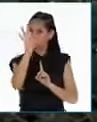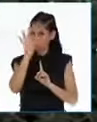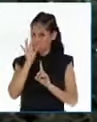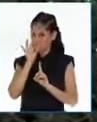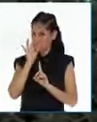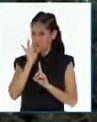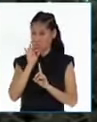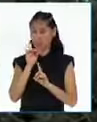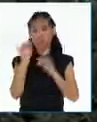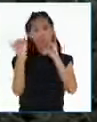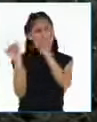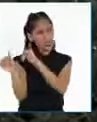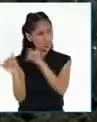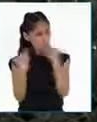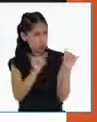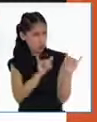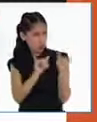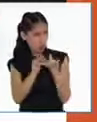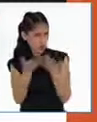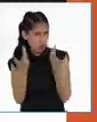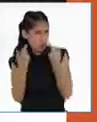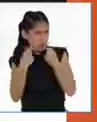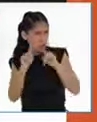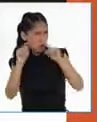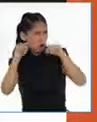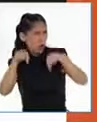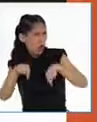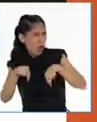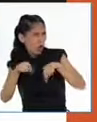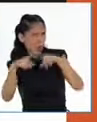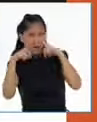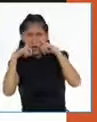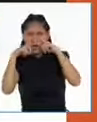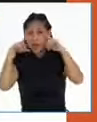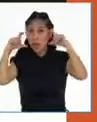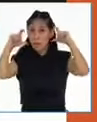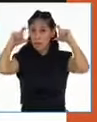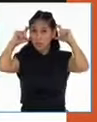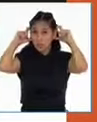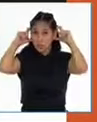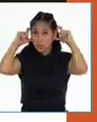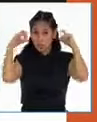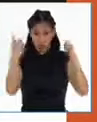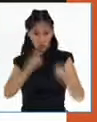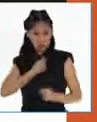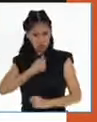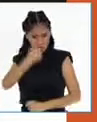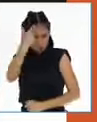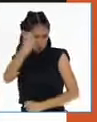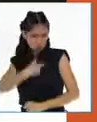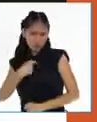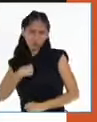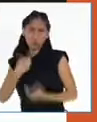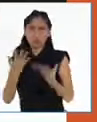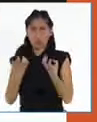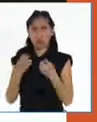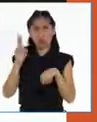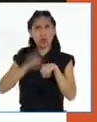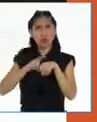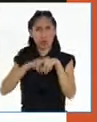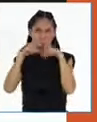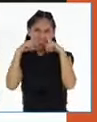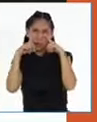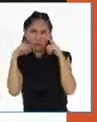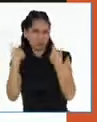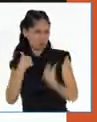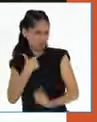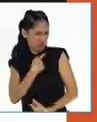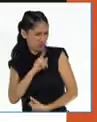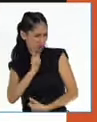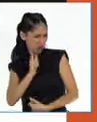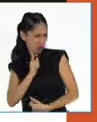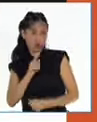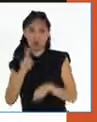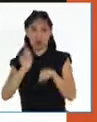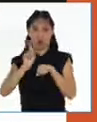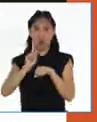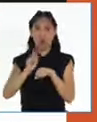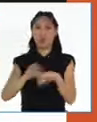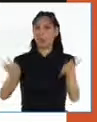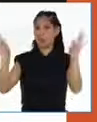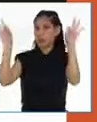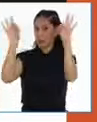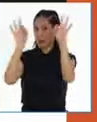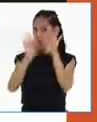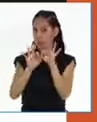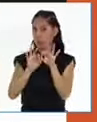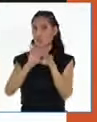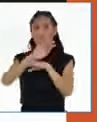decisión de usar mascarillas? El uso de la mascarilla es una decisión que involucra a todas las personas, porque si no la usamos podemos